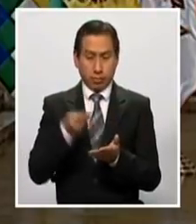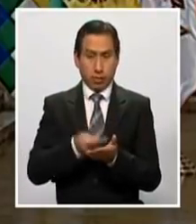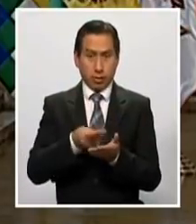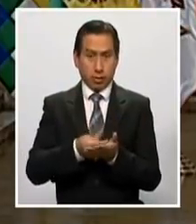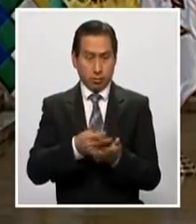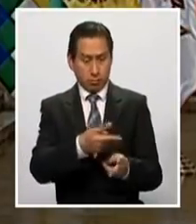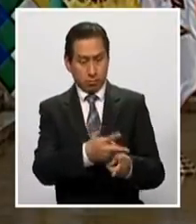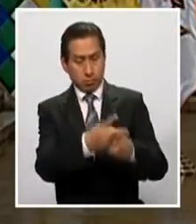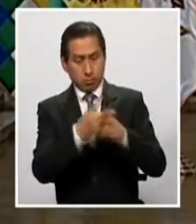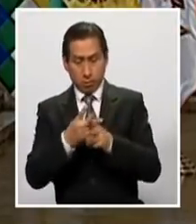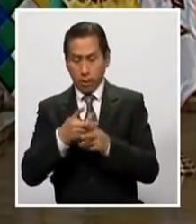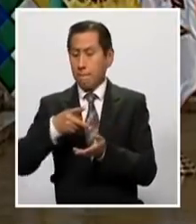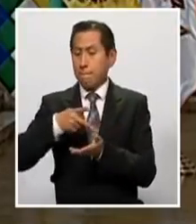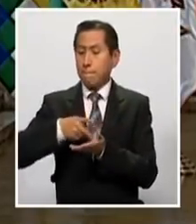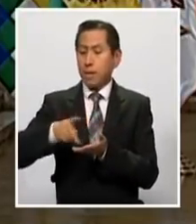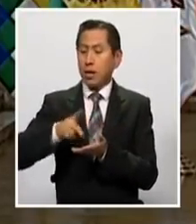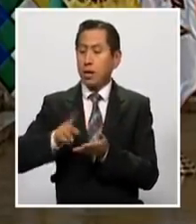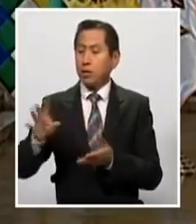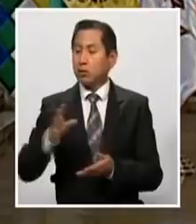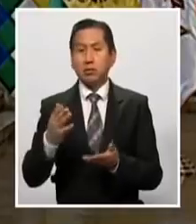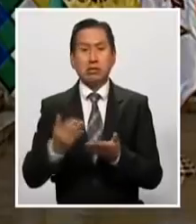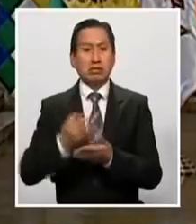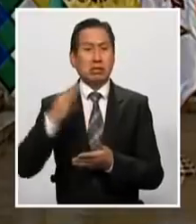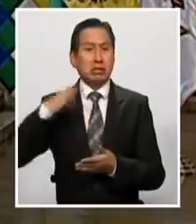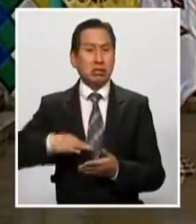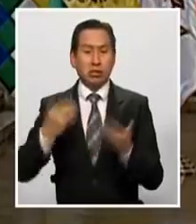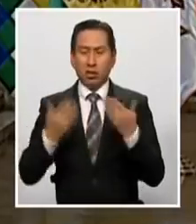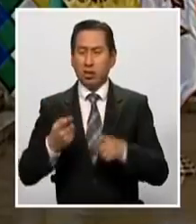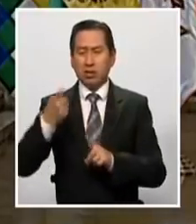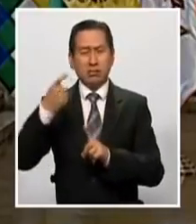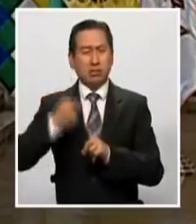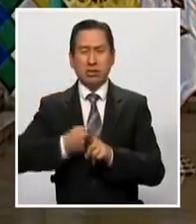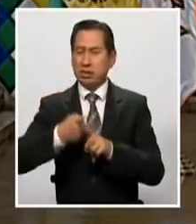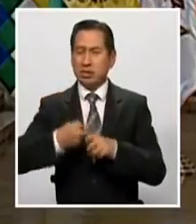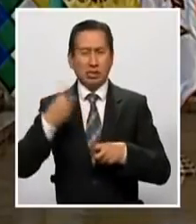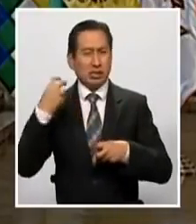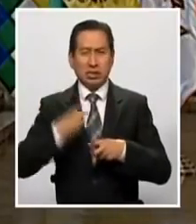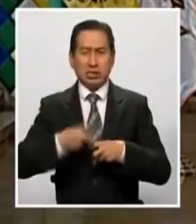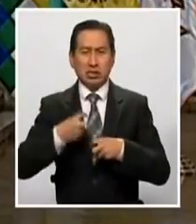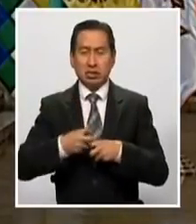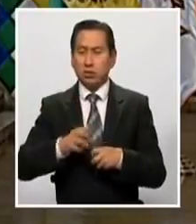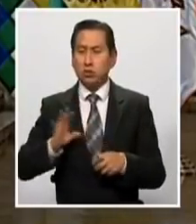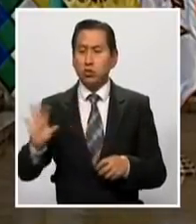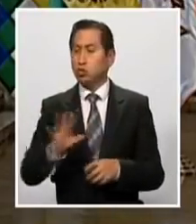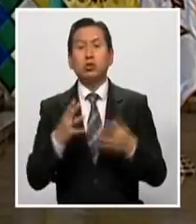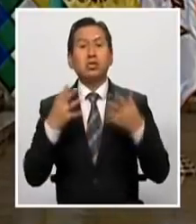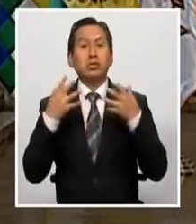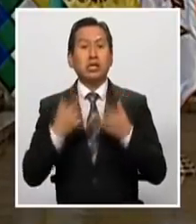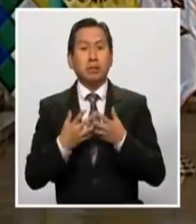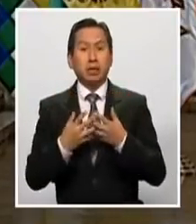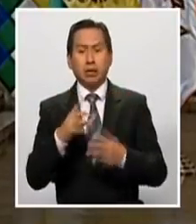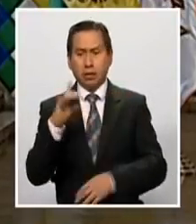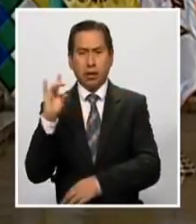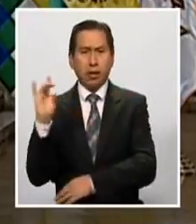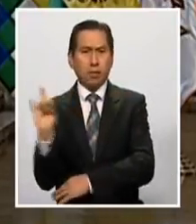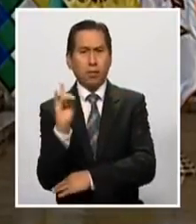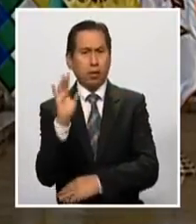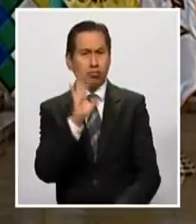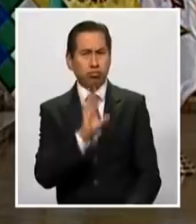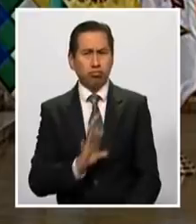ayude a pagar los sueldos en estos meses tan difíciles para las empresas en todo el país.